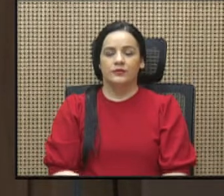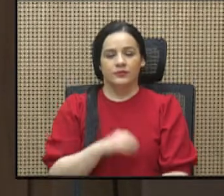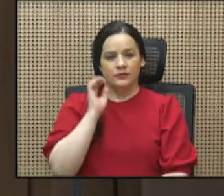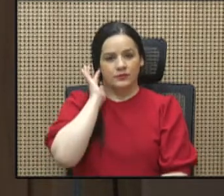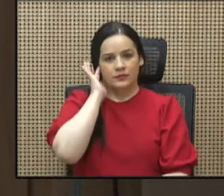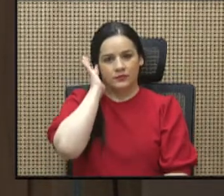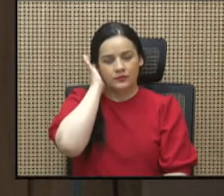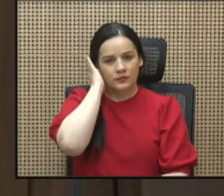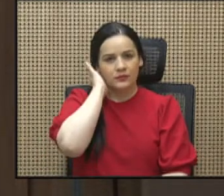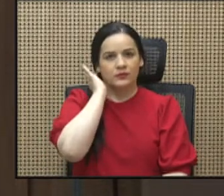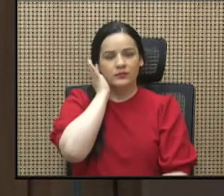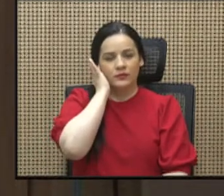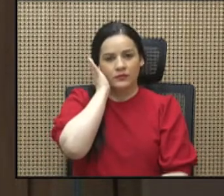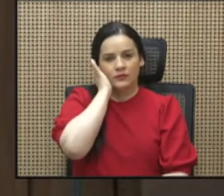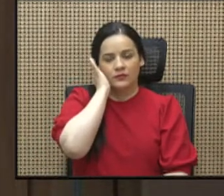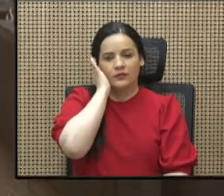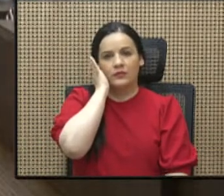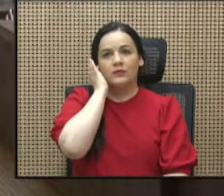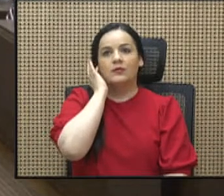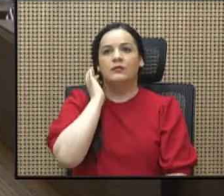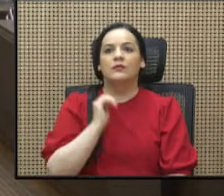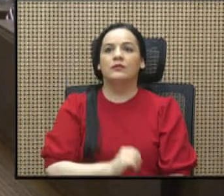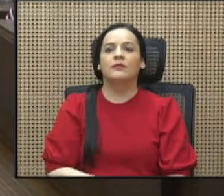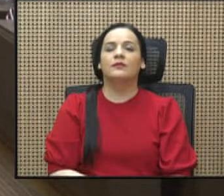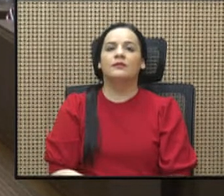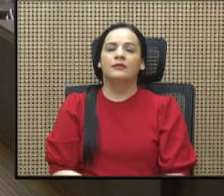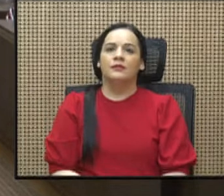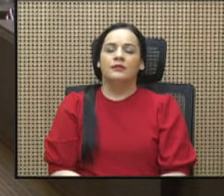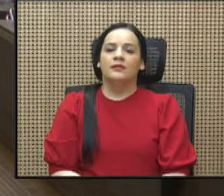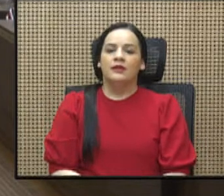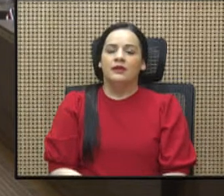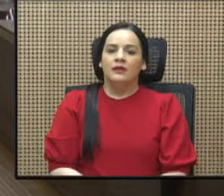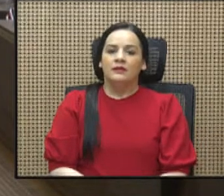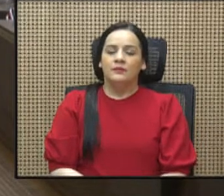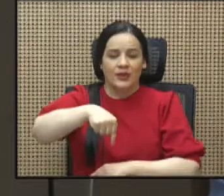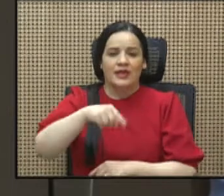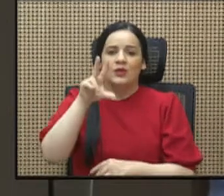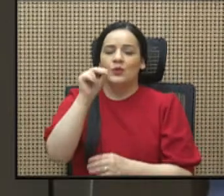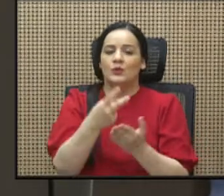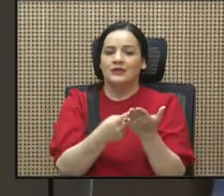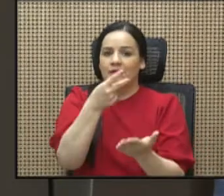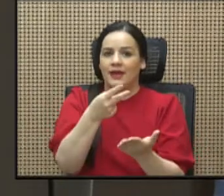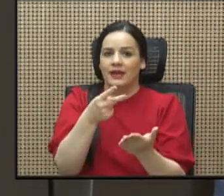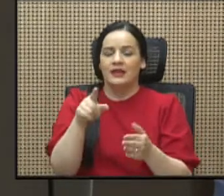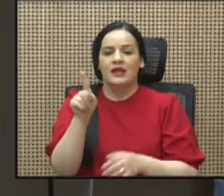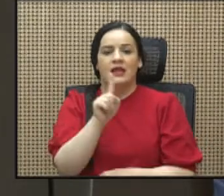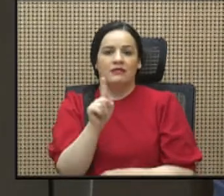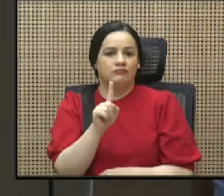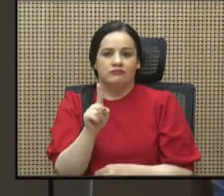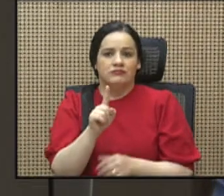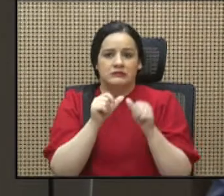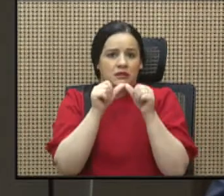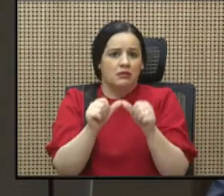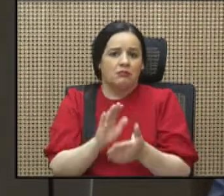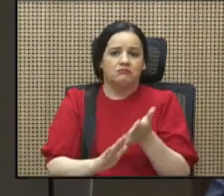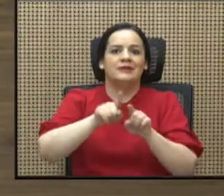legisladores a buscar una solución a los pobladores de las costas y no a permitir que se les manipule ya que el gobierno ha sido incapaz